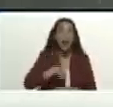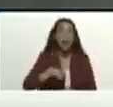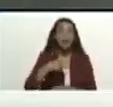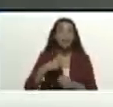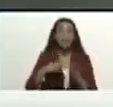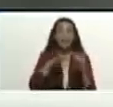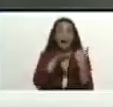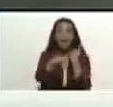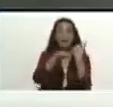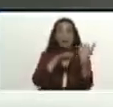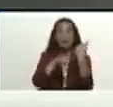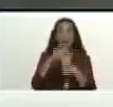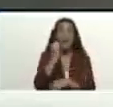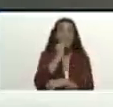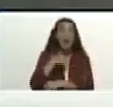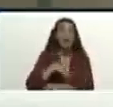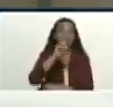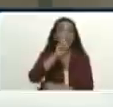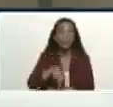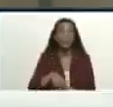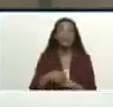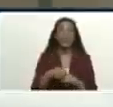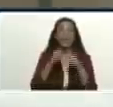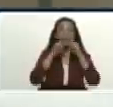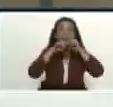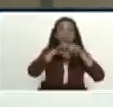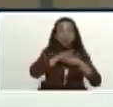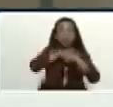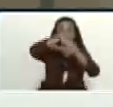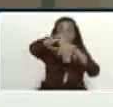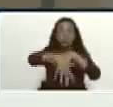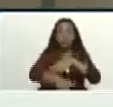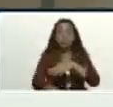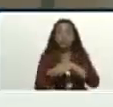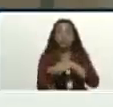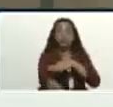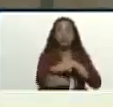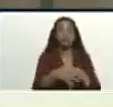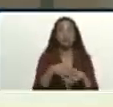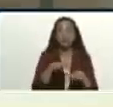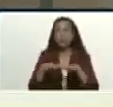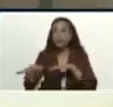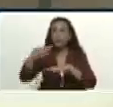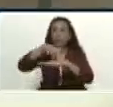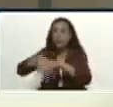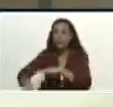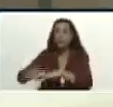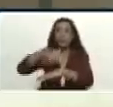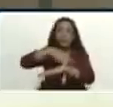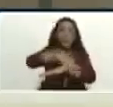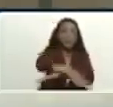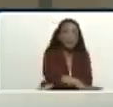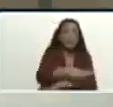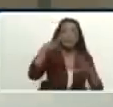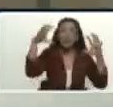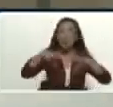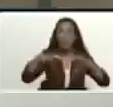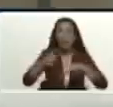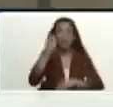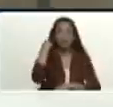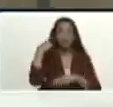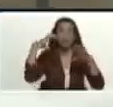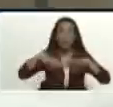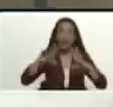principales y desbordamiento por aquí, por allá, lluvias fuertes